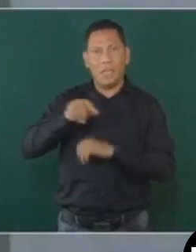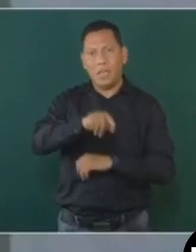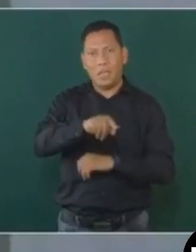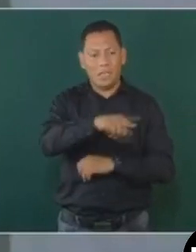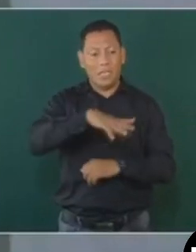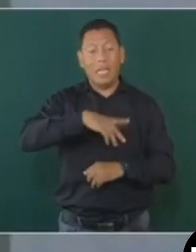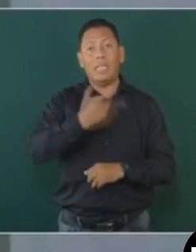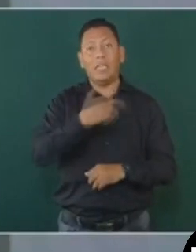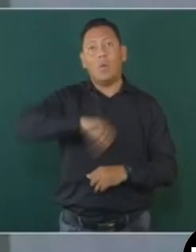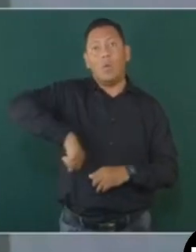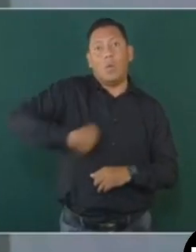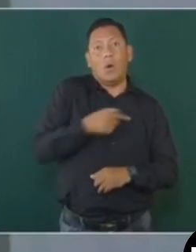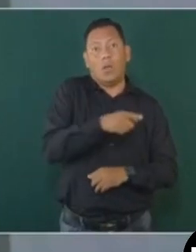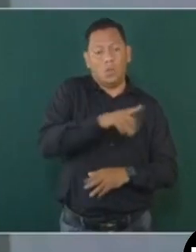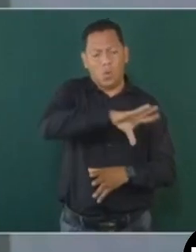dinero.